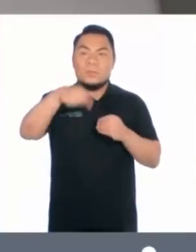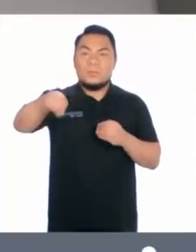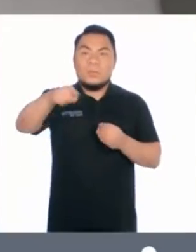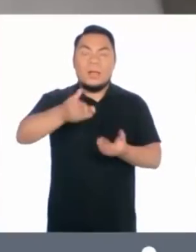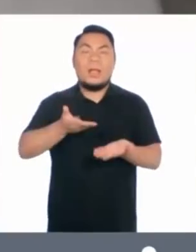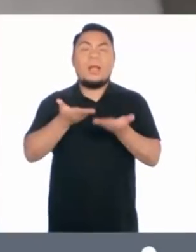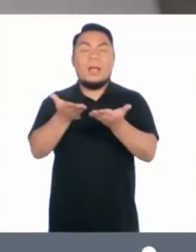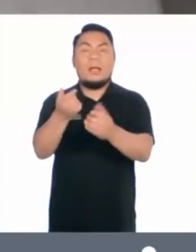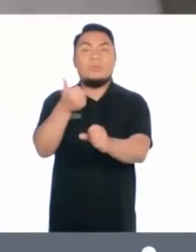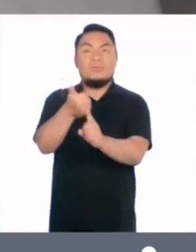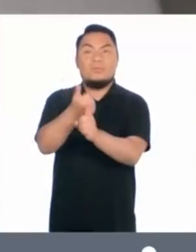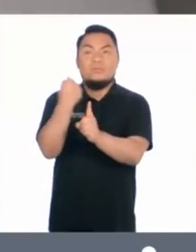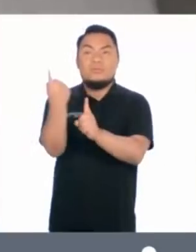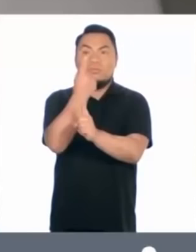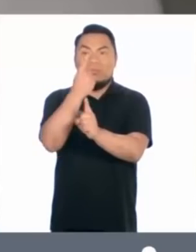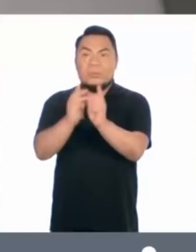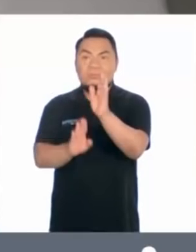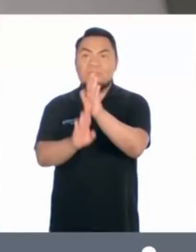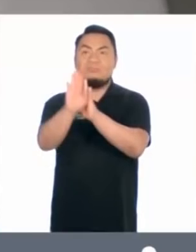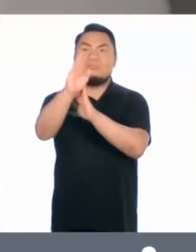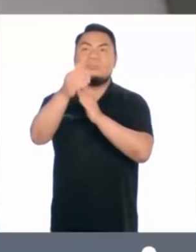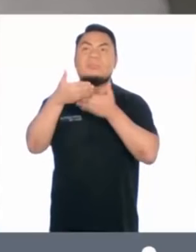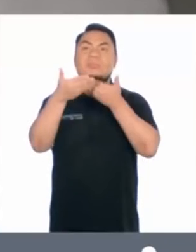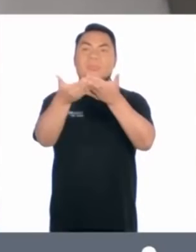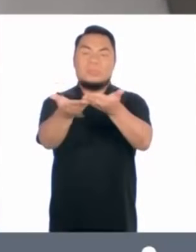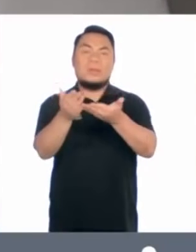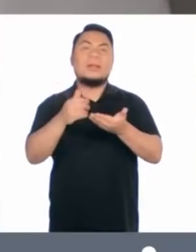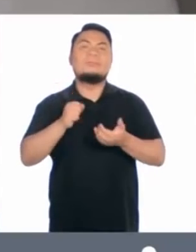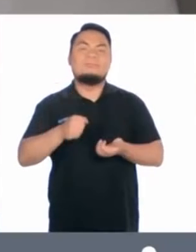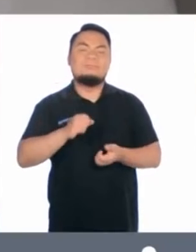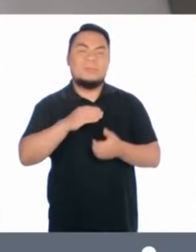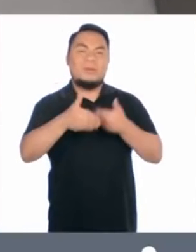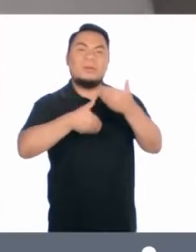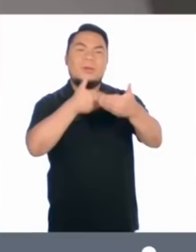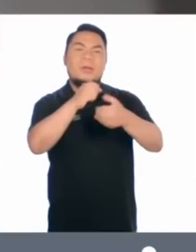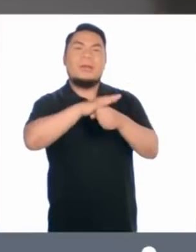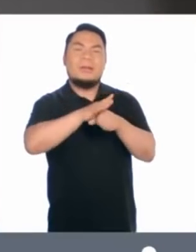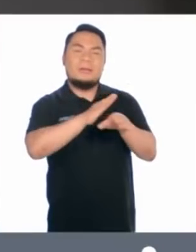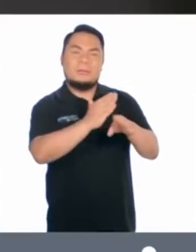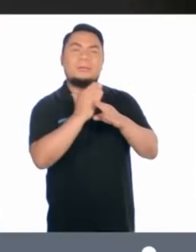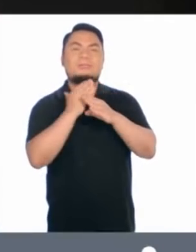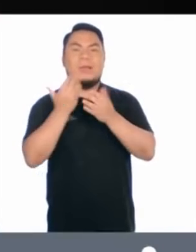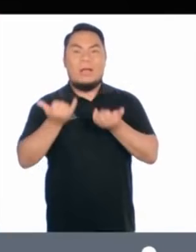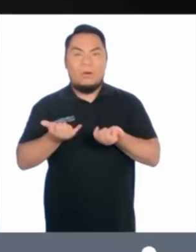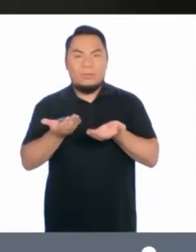Con menos autonomía y superación ante la vida.